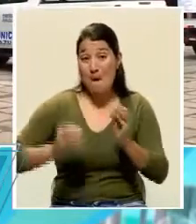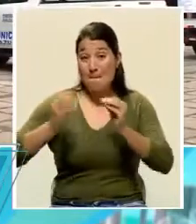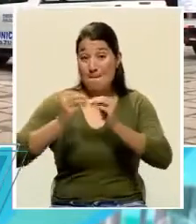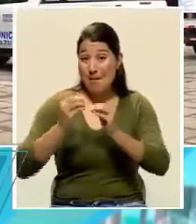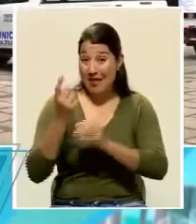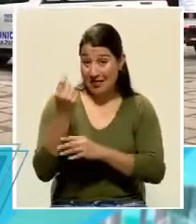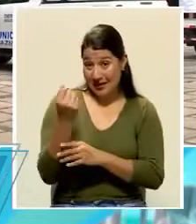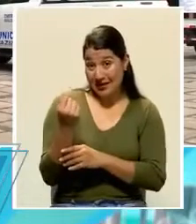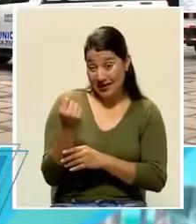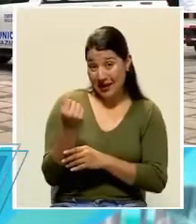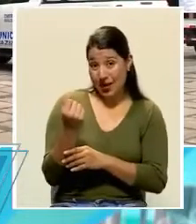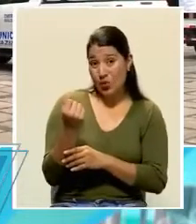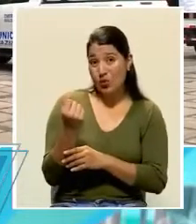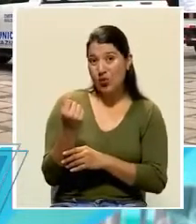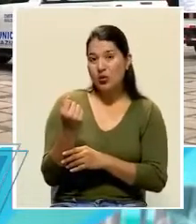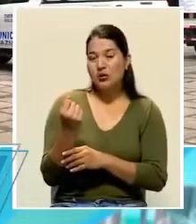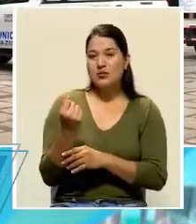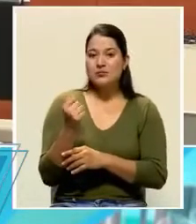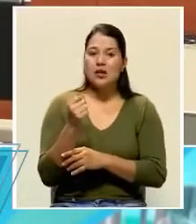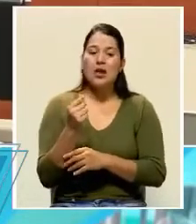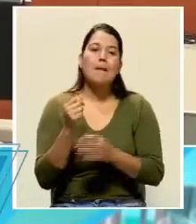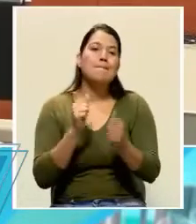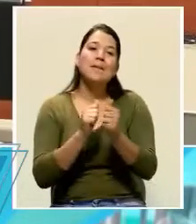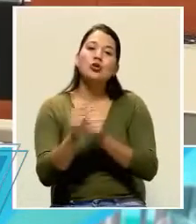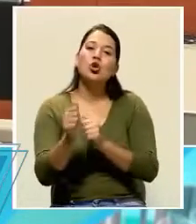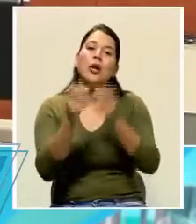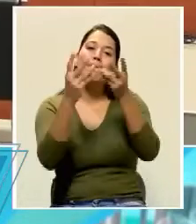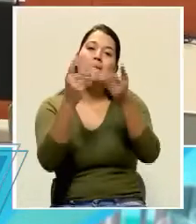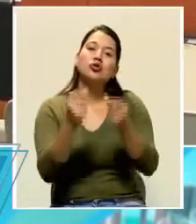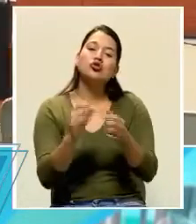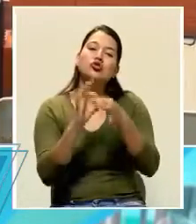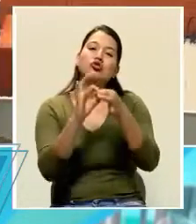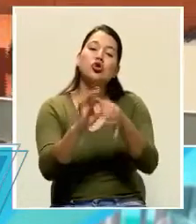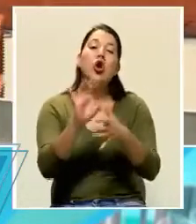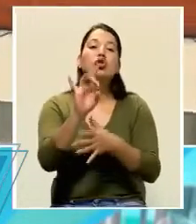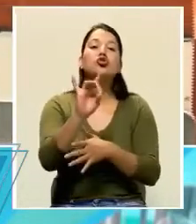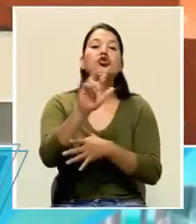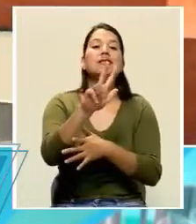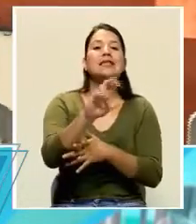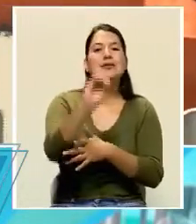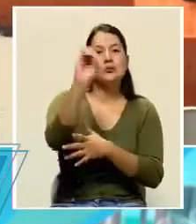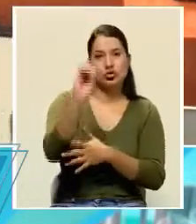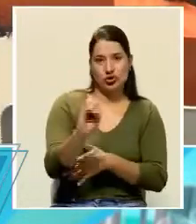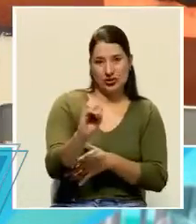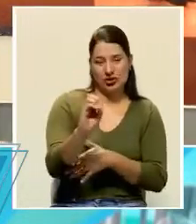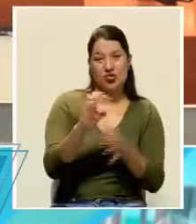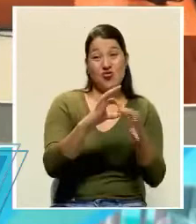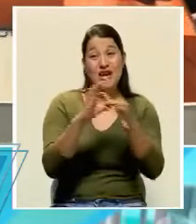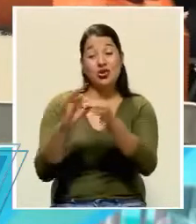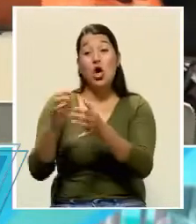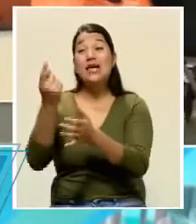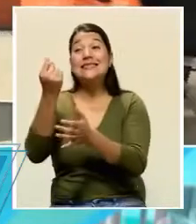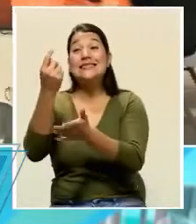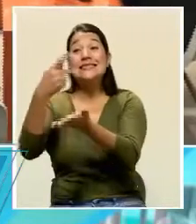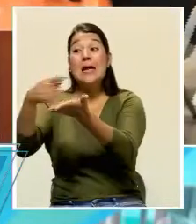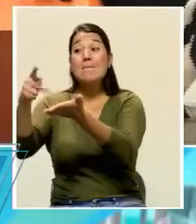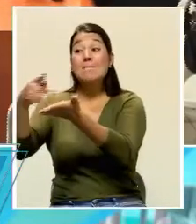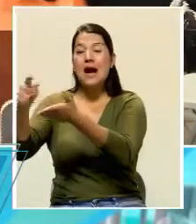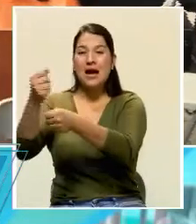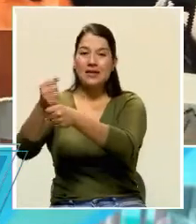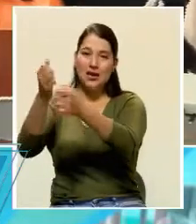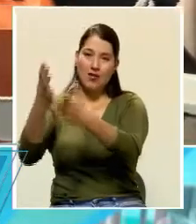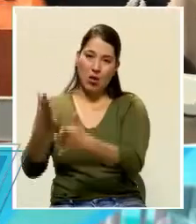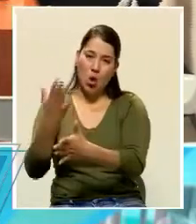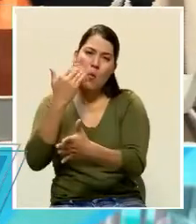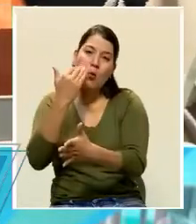con salarios, que son 83% del presupuesto, por eso por ser una institución de servicio, si probablemente entramos en